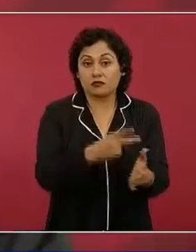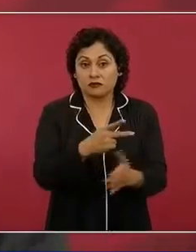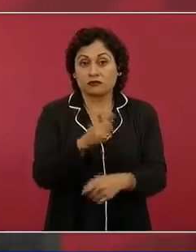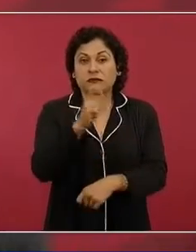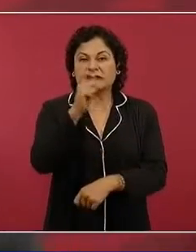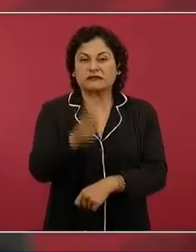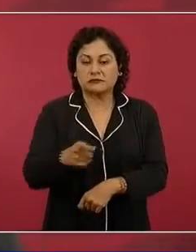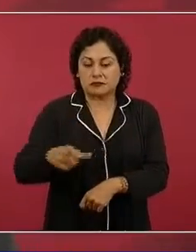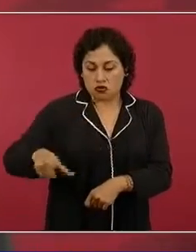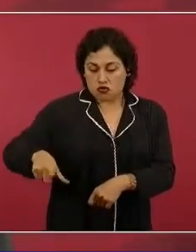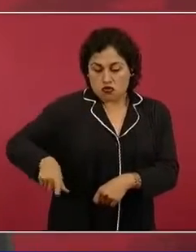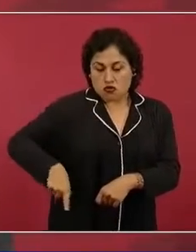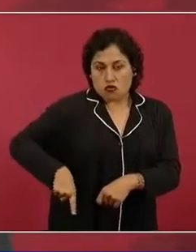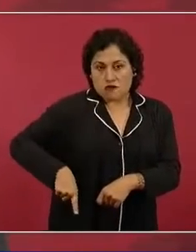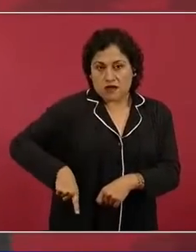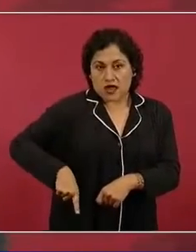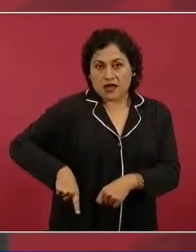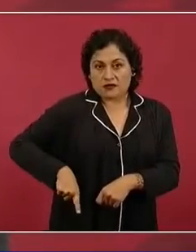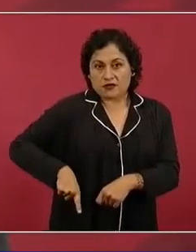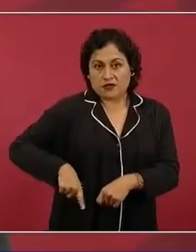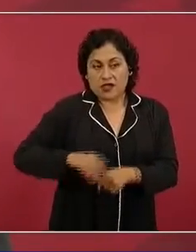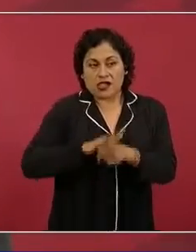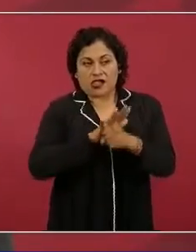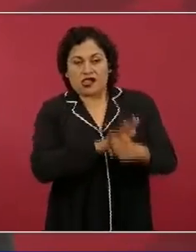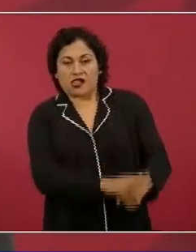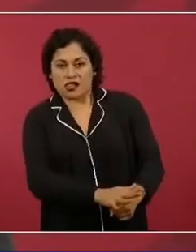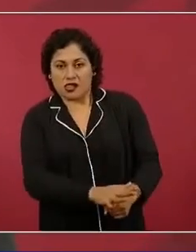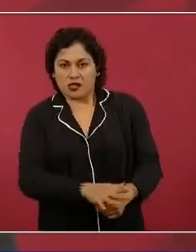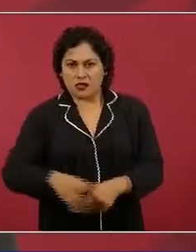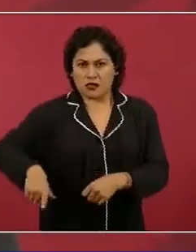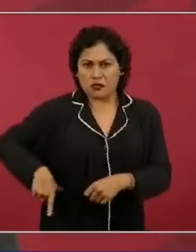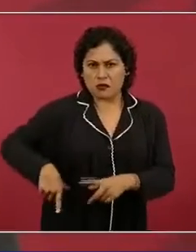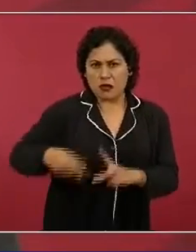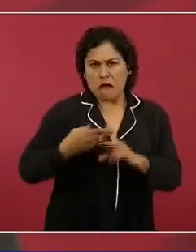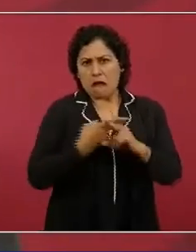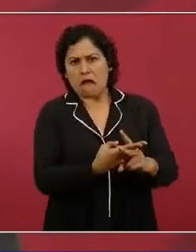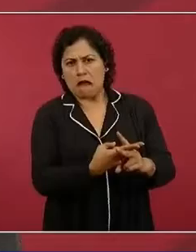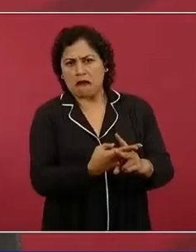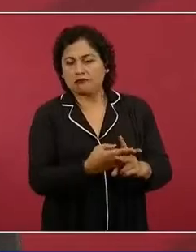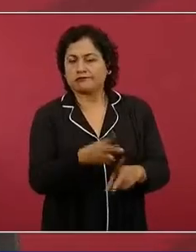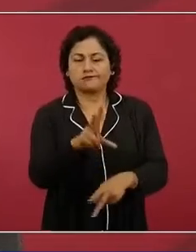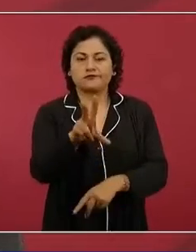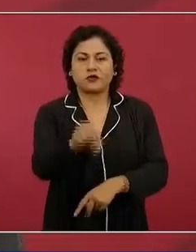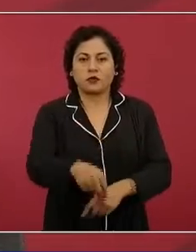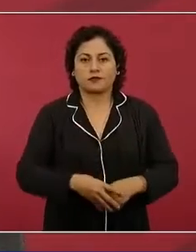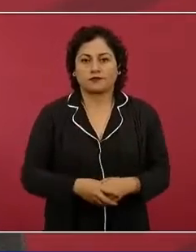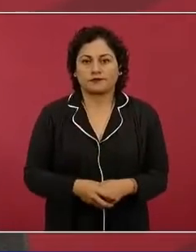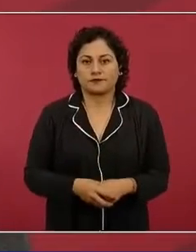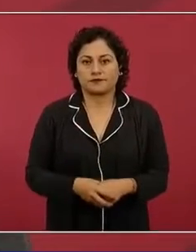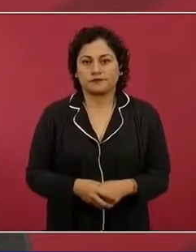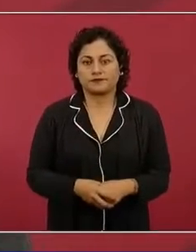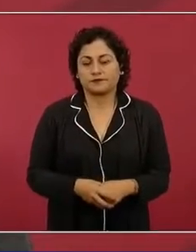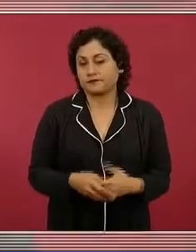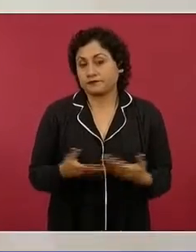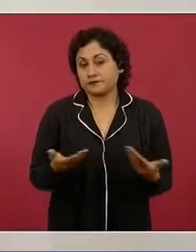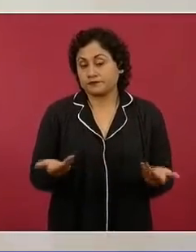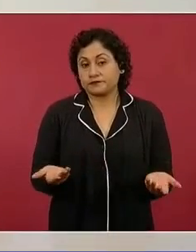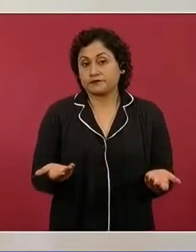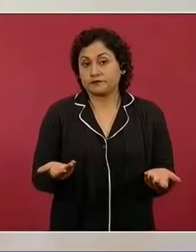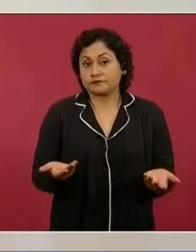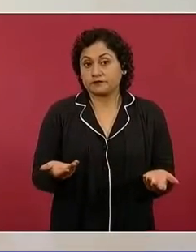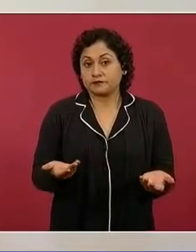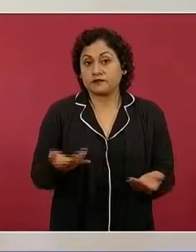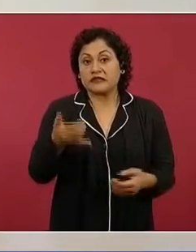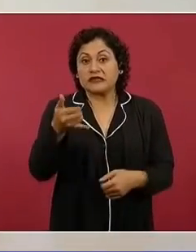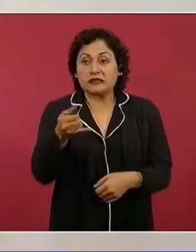reprime, no asesina, ni tampoco se